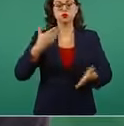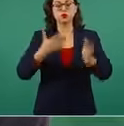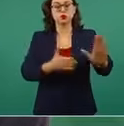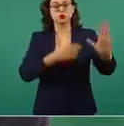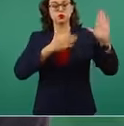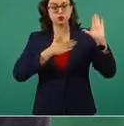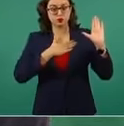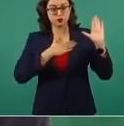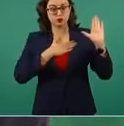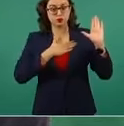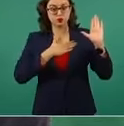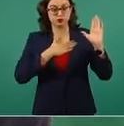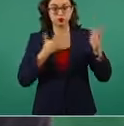finales de mayo.